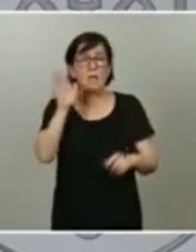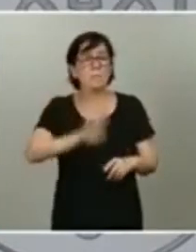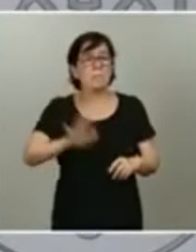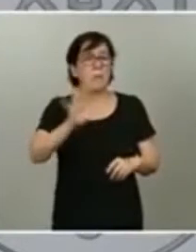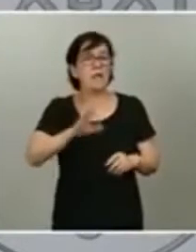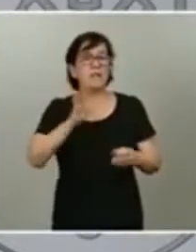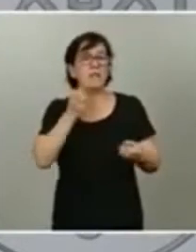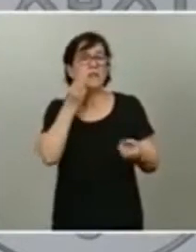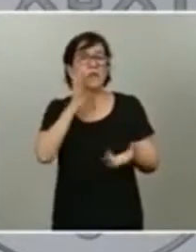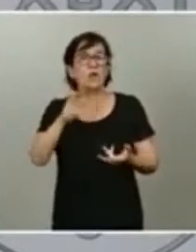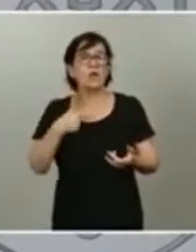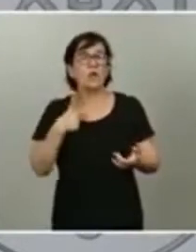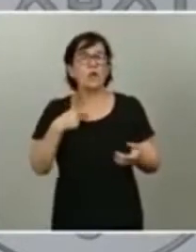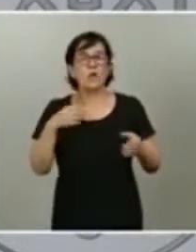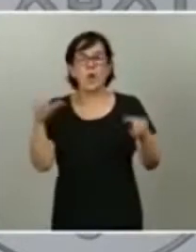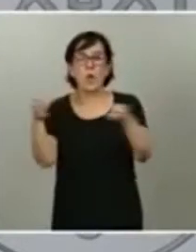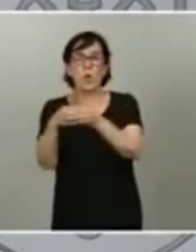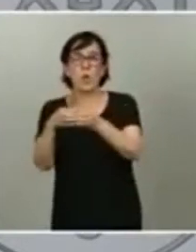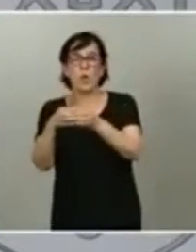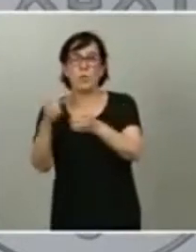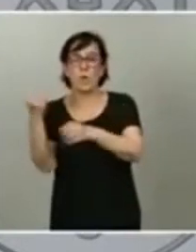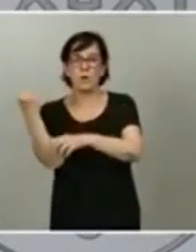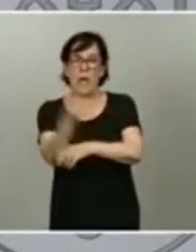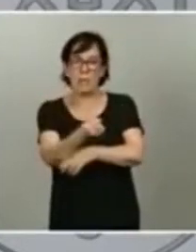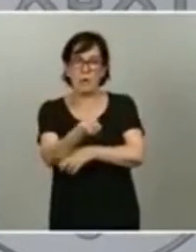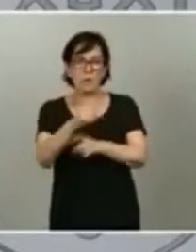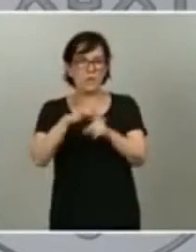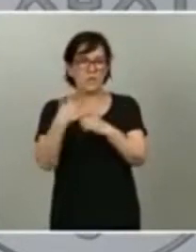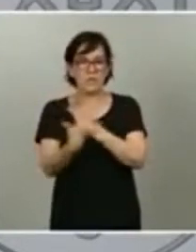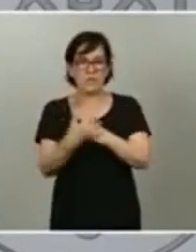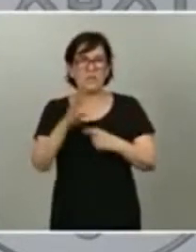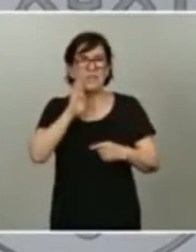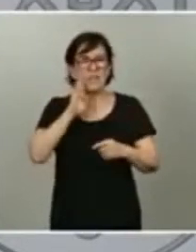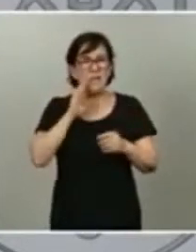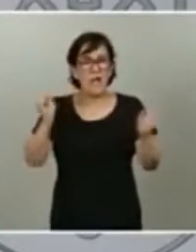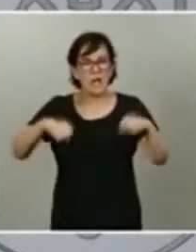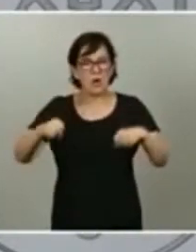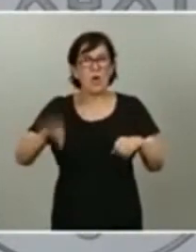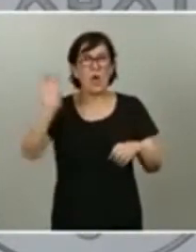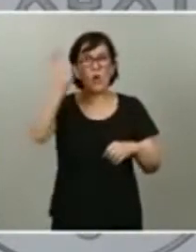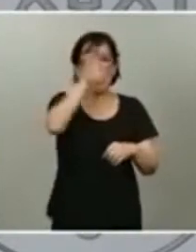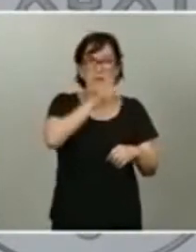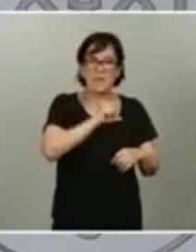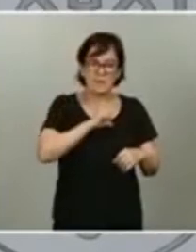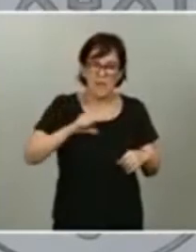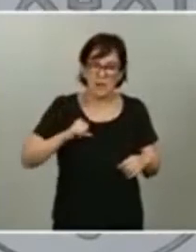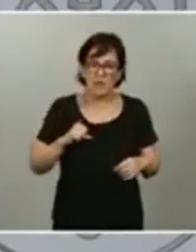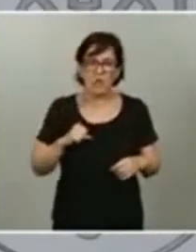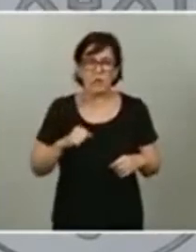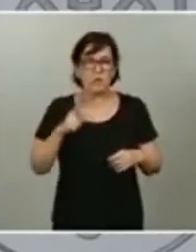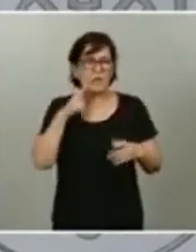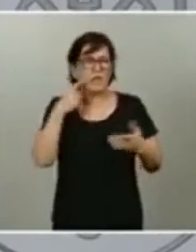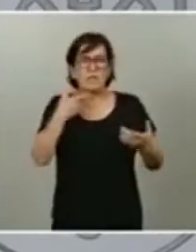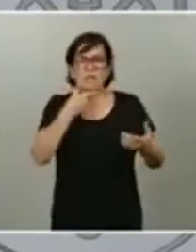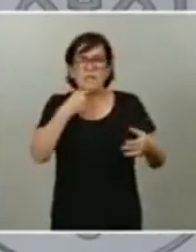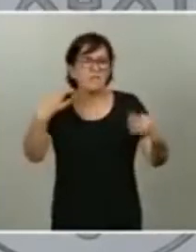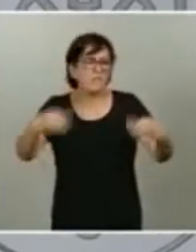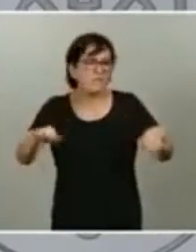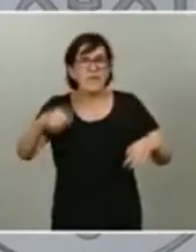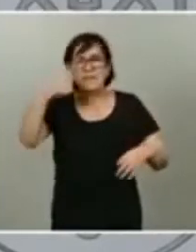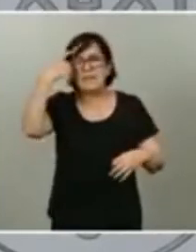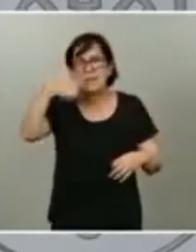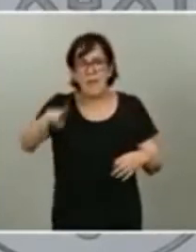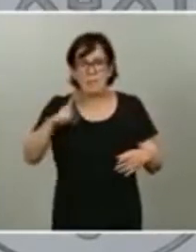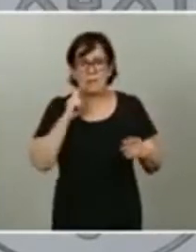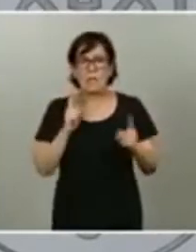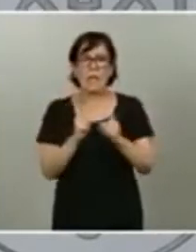los partidos apoyen una situación que ha sido acordada con las comunidades autónomas y que es tan sencilla como saber que el distanciamiento